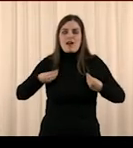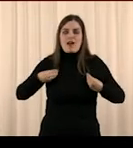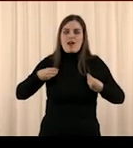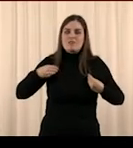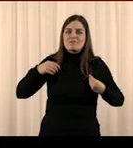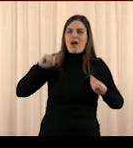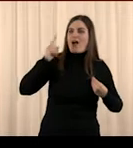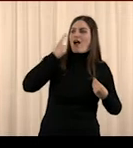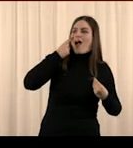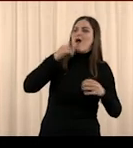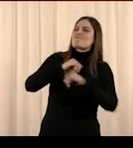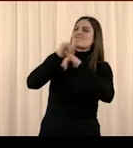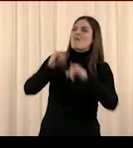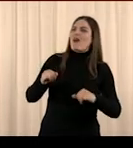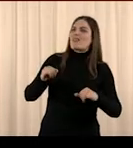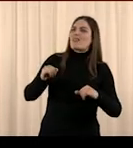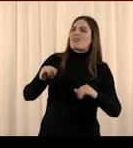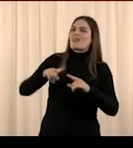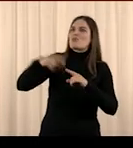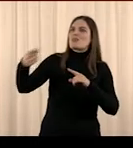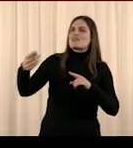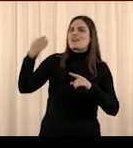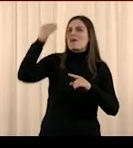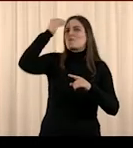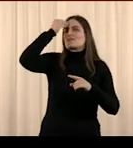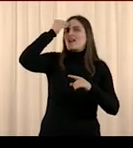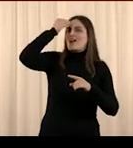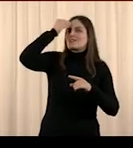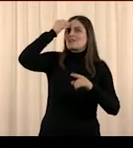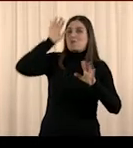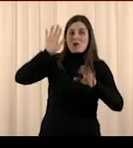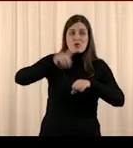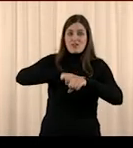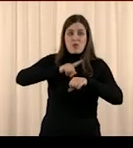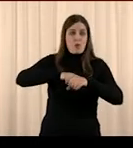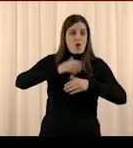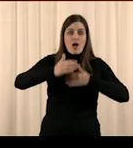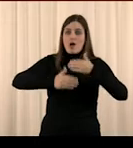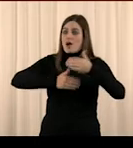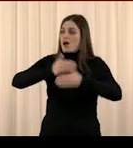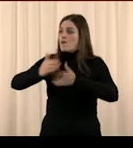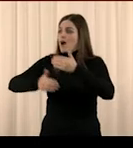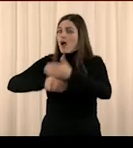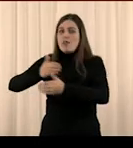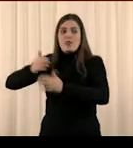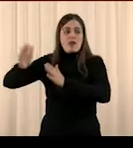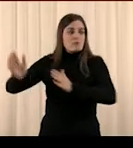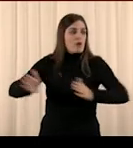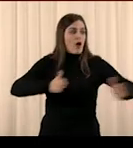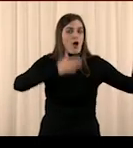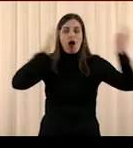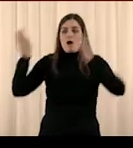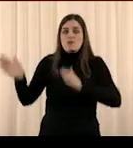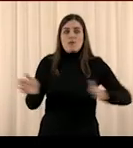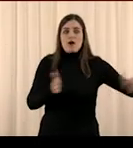paz y lo pensarás de nuevo. Pero el tiempo seguirá su curso. Cambiarán las estaciones en el